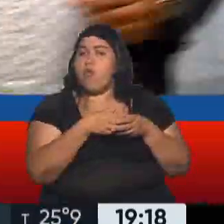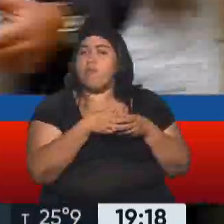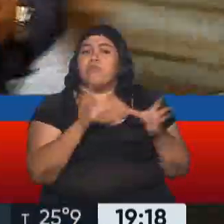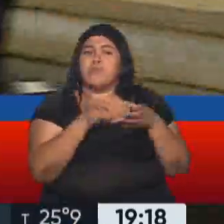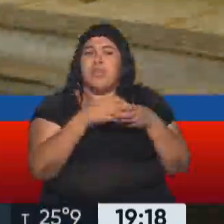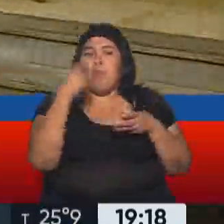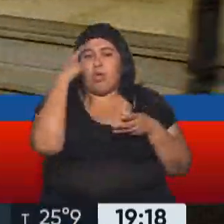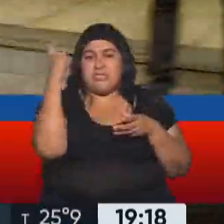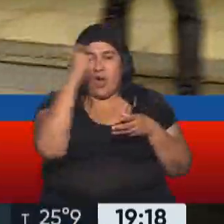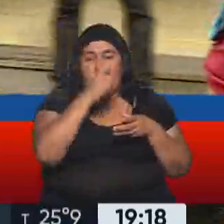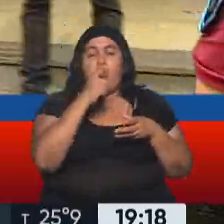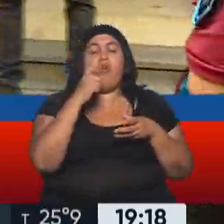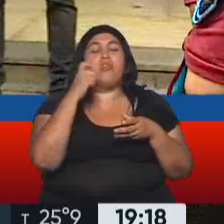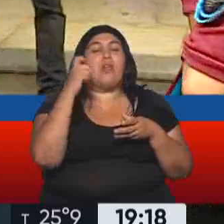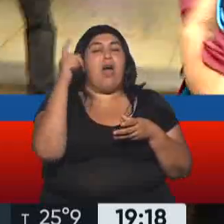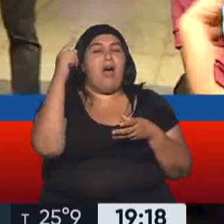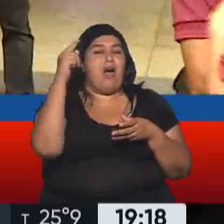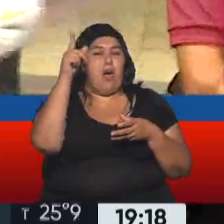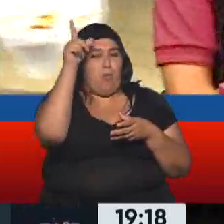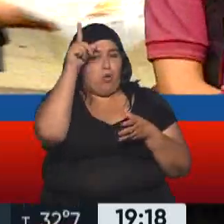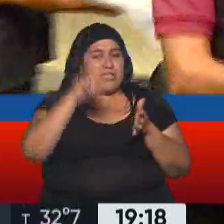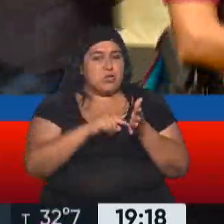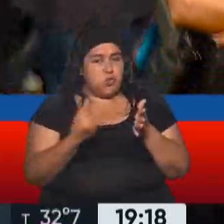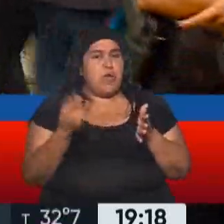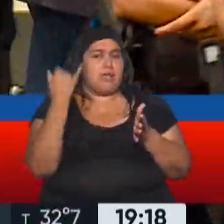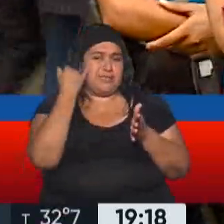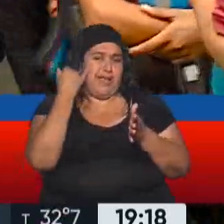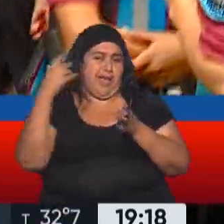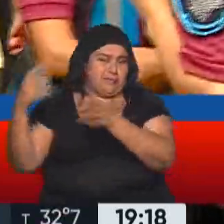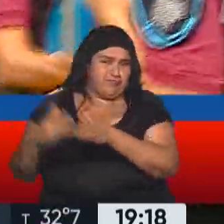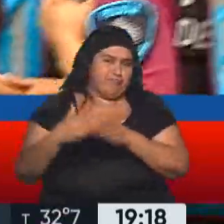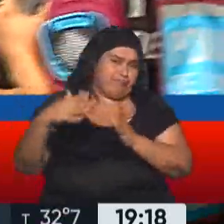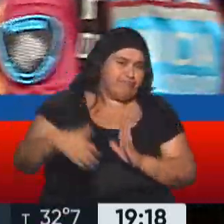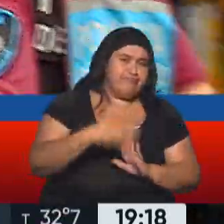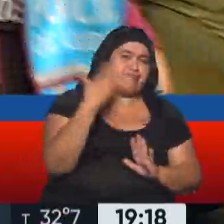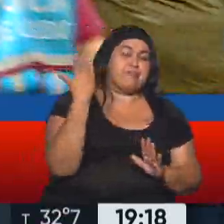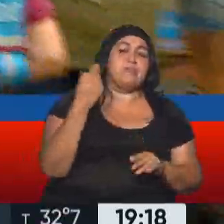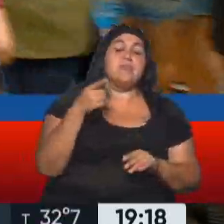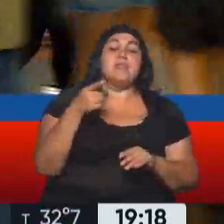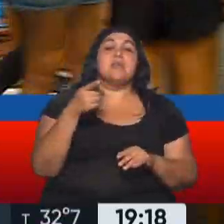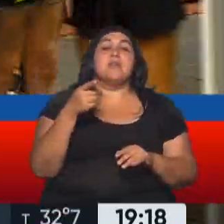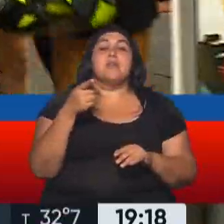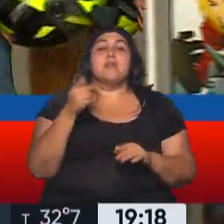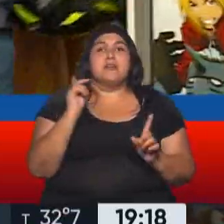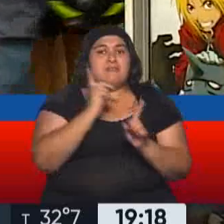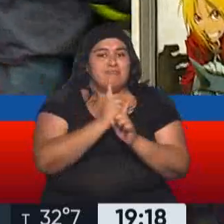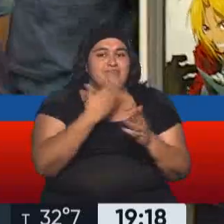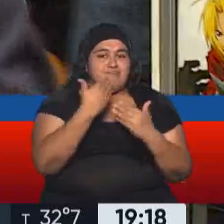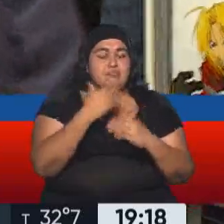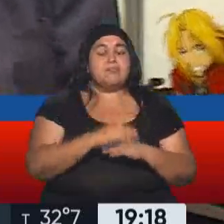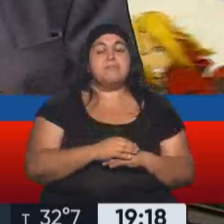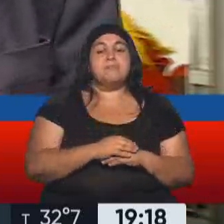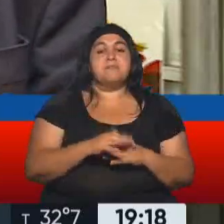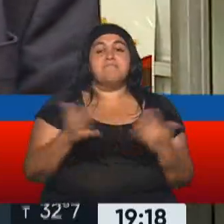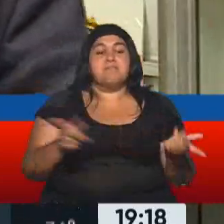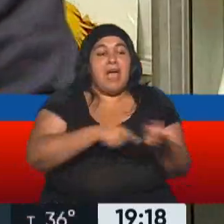psicólogos de la policía de la ciudad también se retiraron después de haber estado con ella. Pero hasta el momento, hasta que no